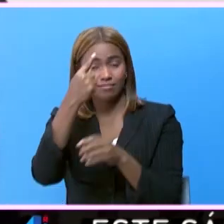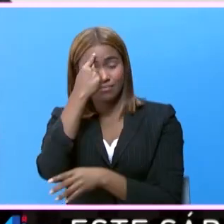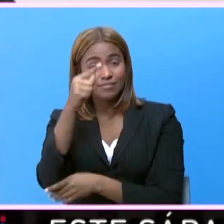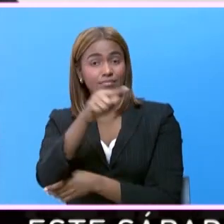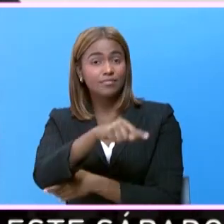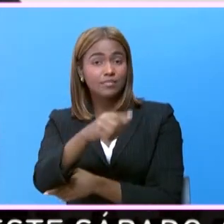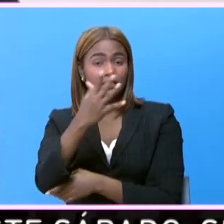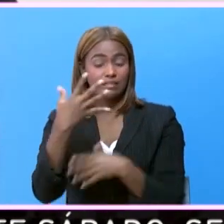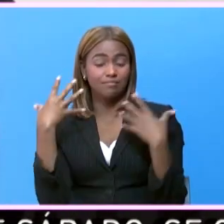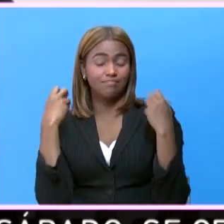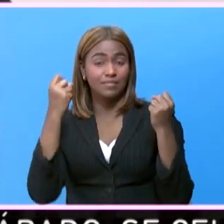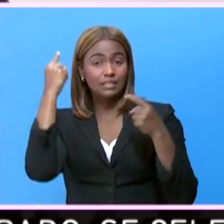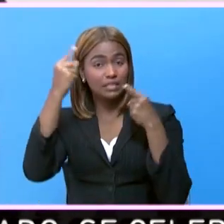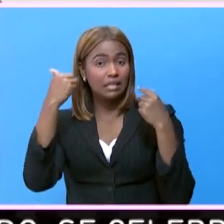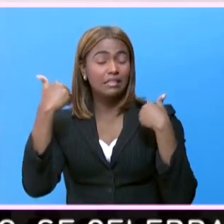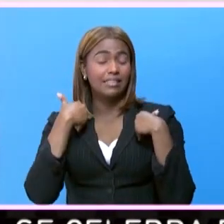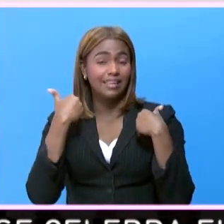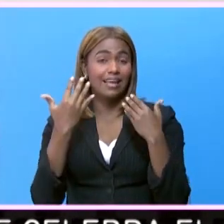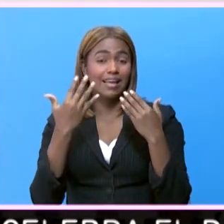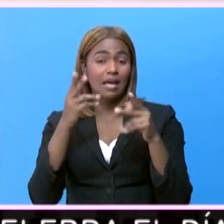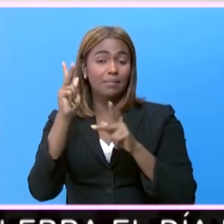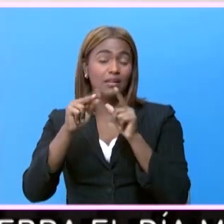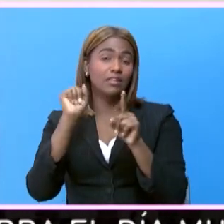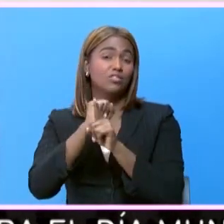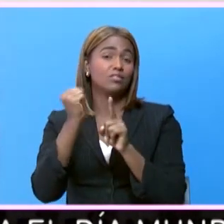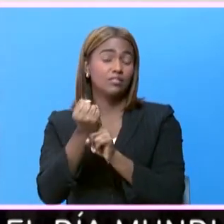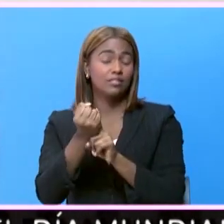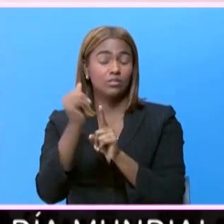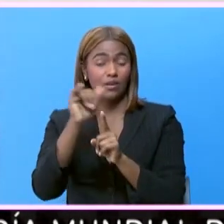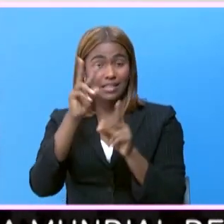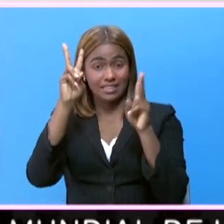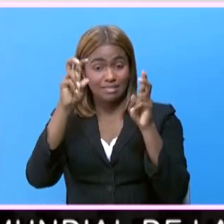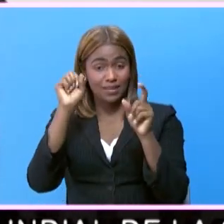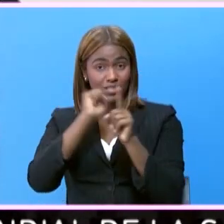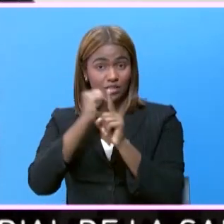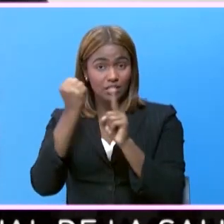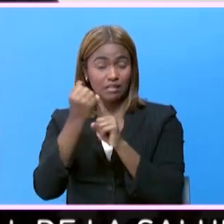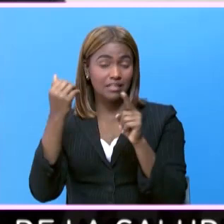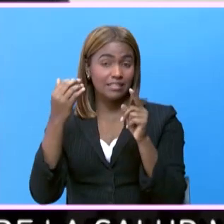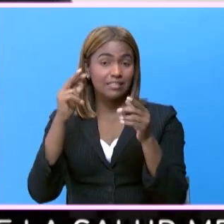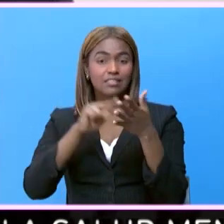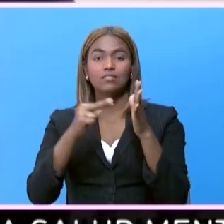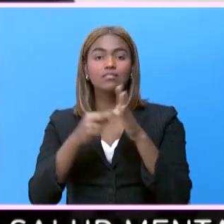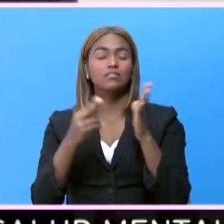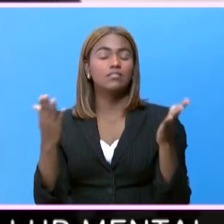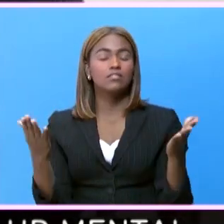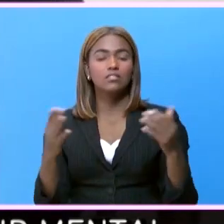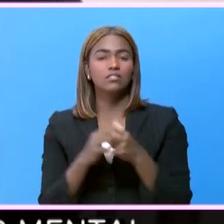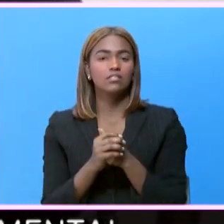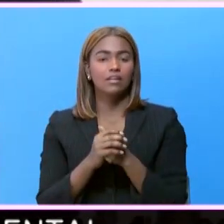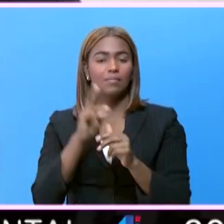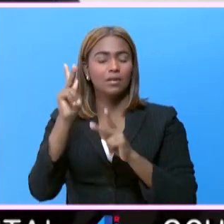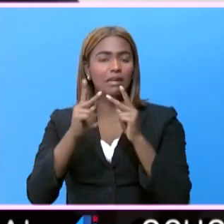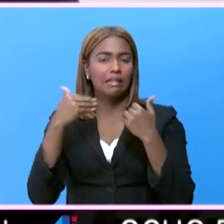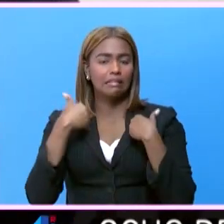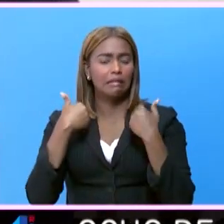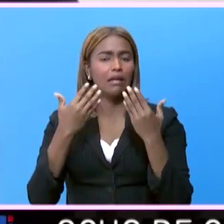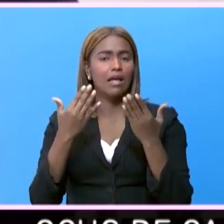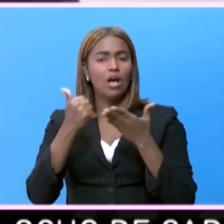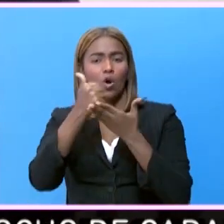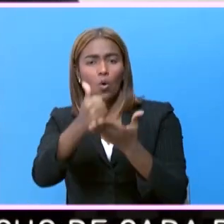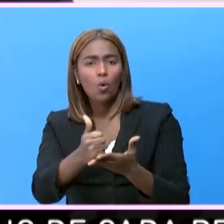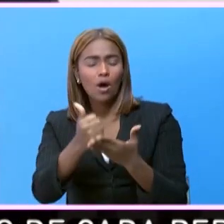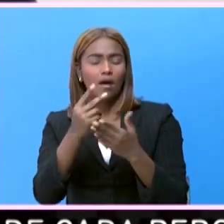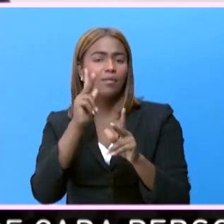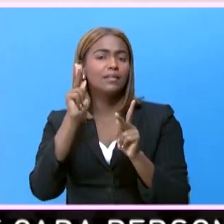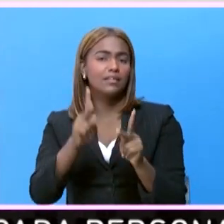la salud mental está muy ligada a la parte social. Y la parte social es como el que prende, que gatille, el